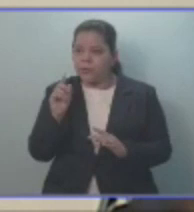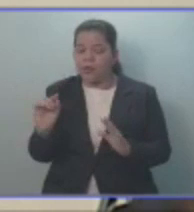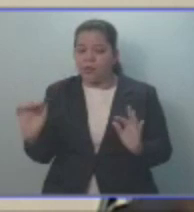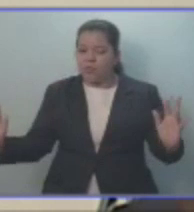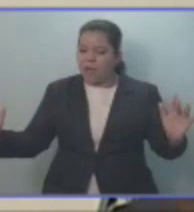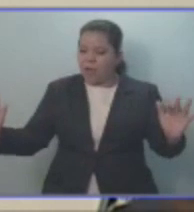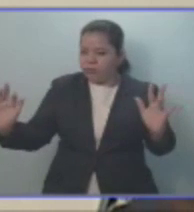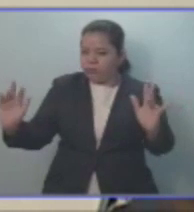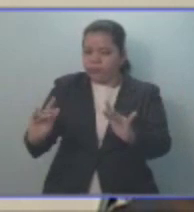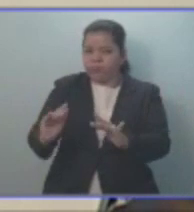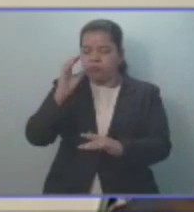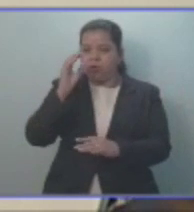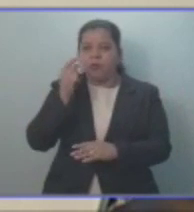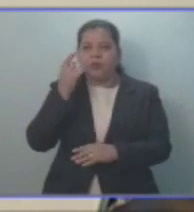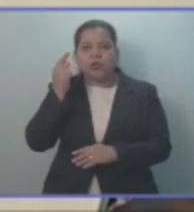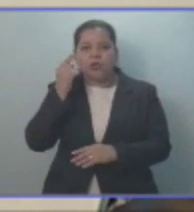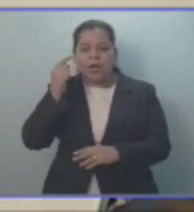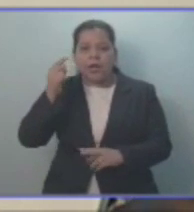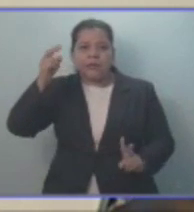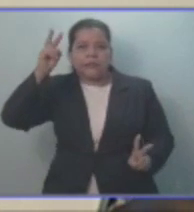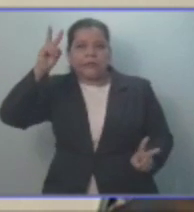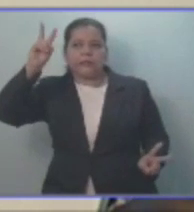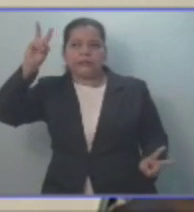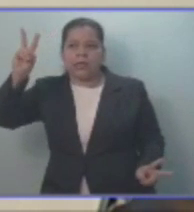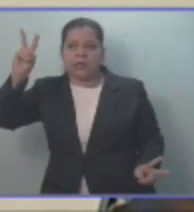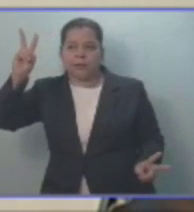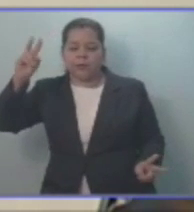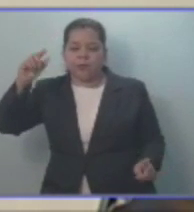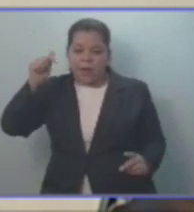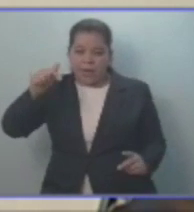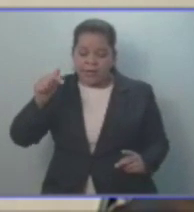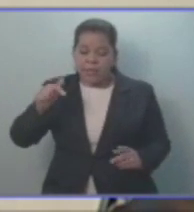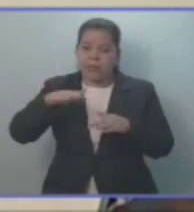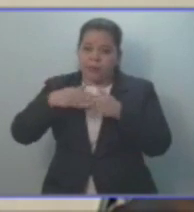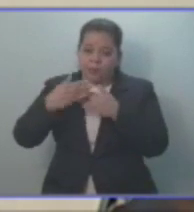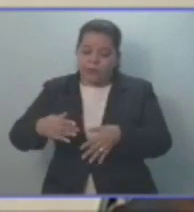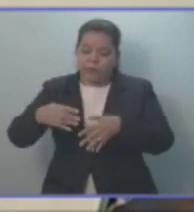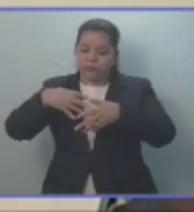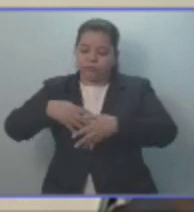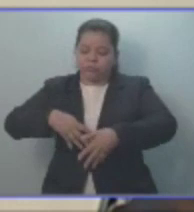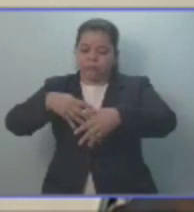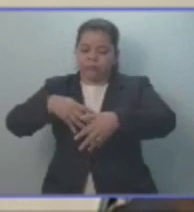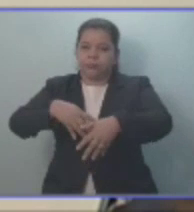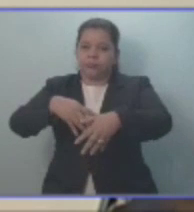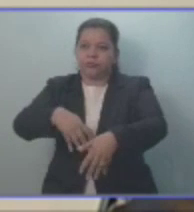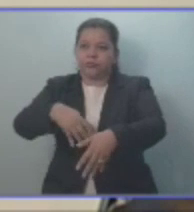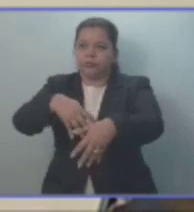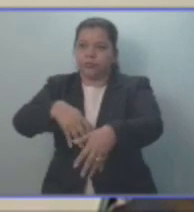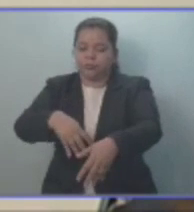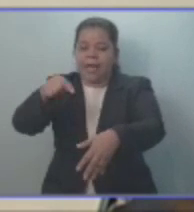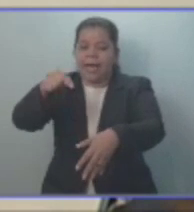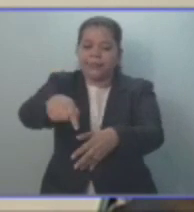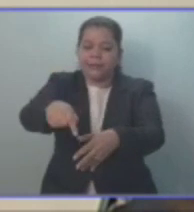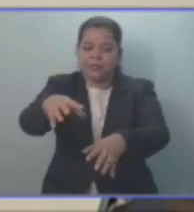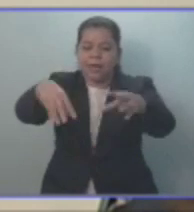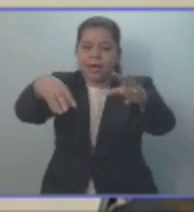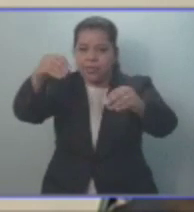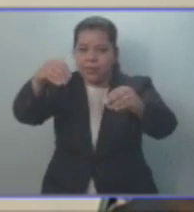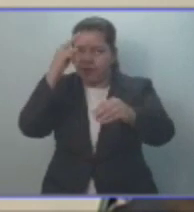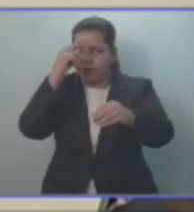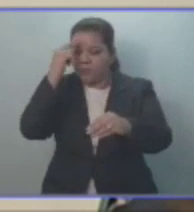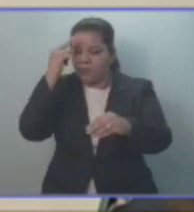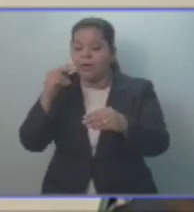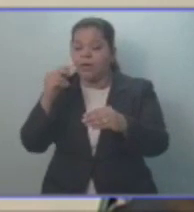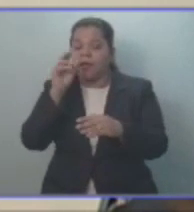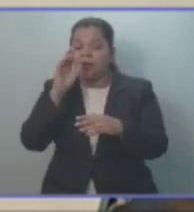Salvador del Mundo, una peregrinación hacia Catedral y una vigilia esperando